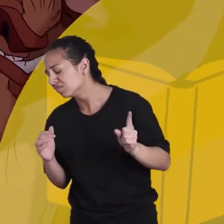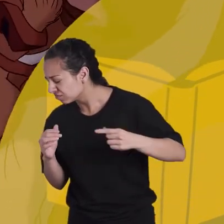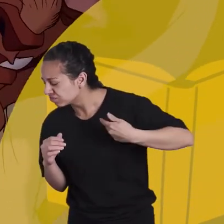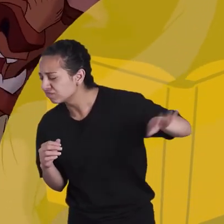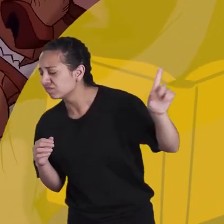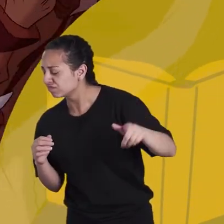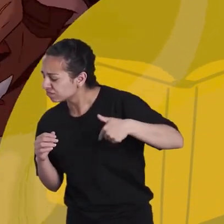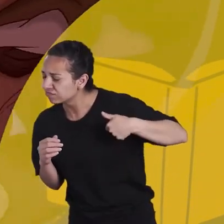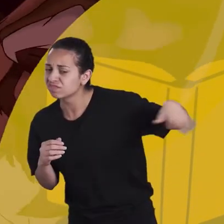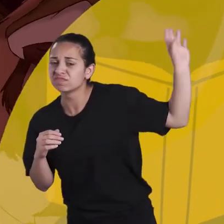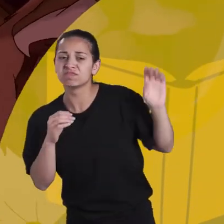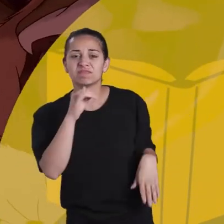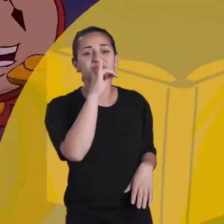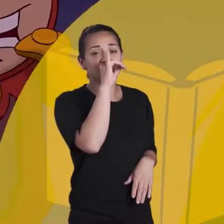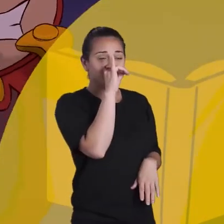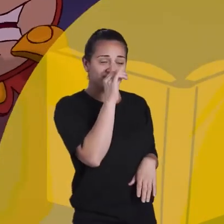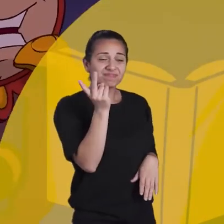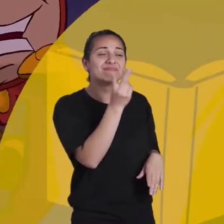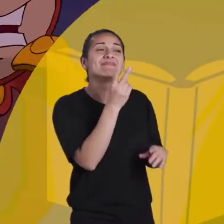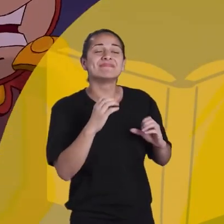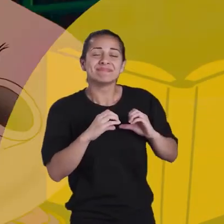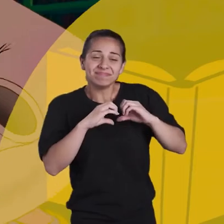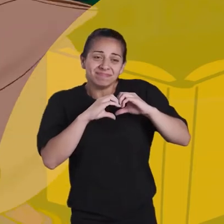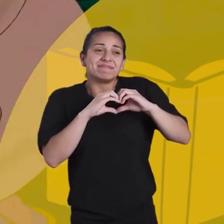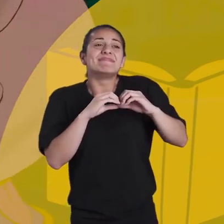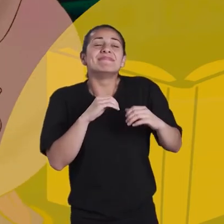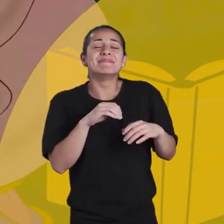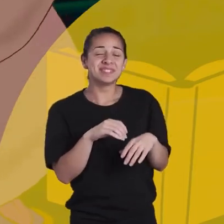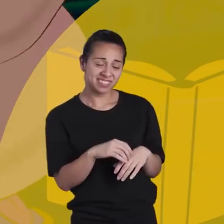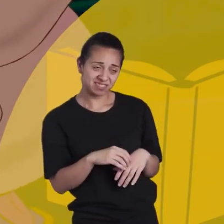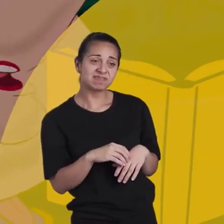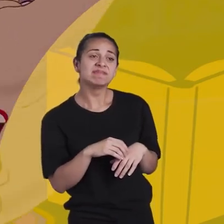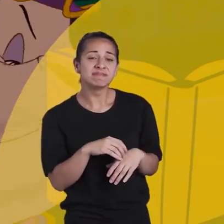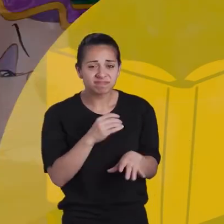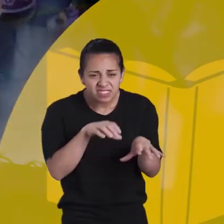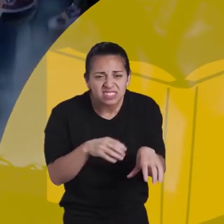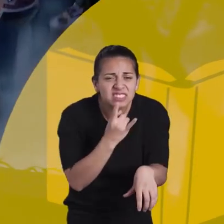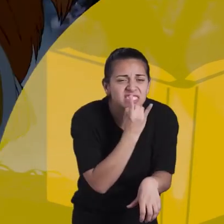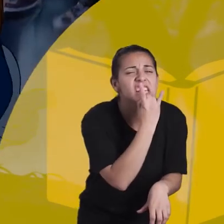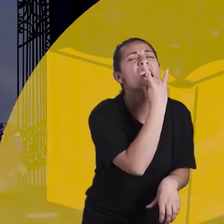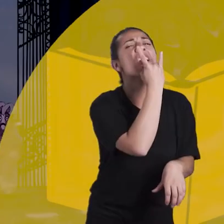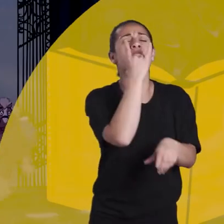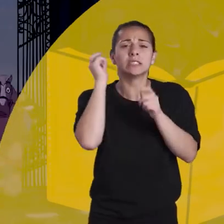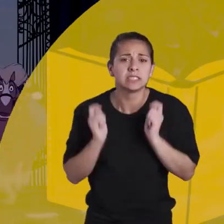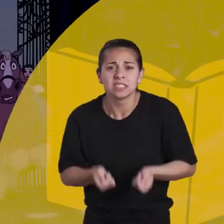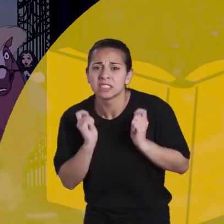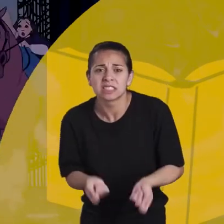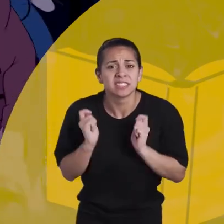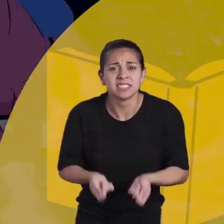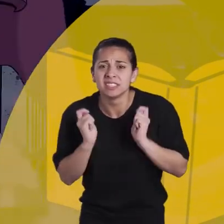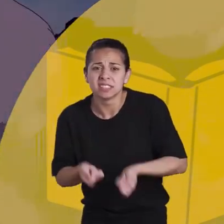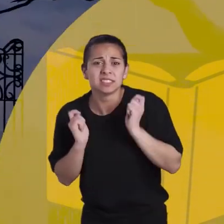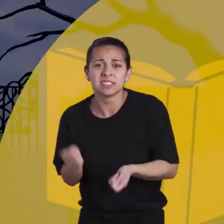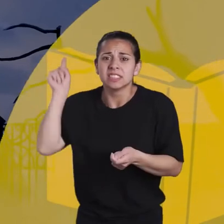Entonces, debes ir con él. Pero aún así, la deja ir. Al fin ha sentido el amor. Bella, entonces,